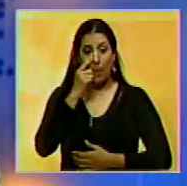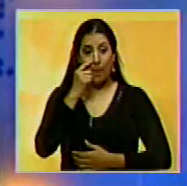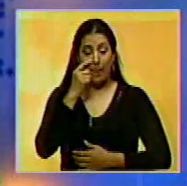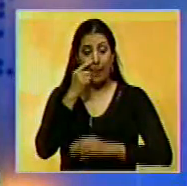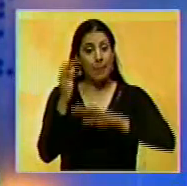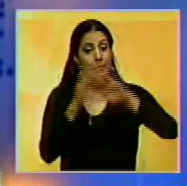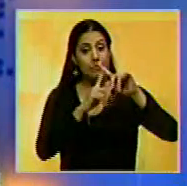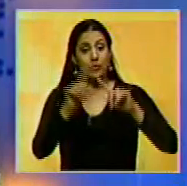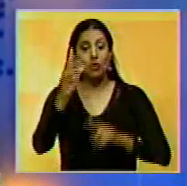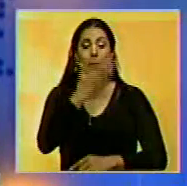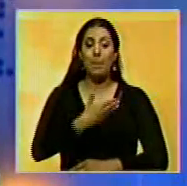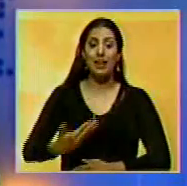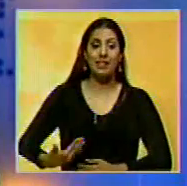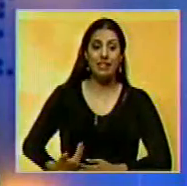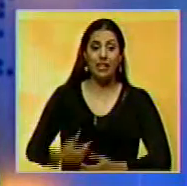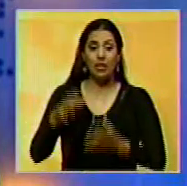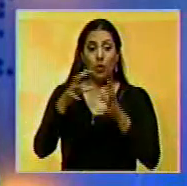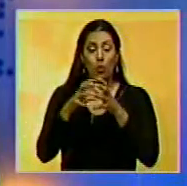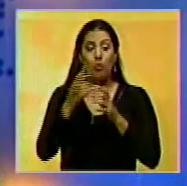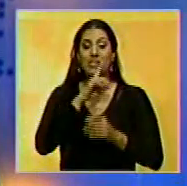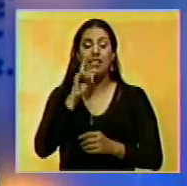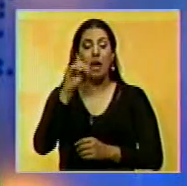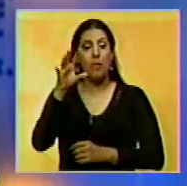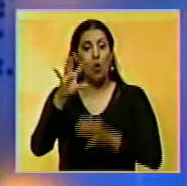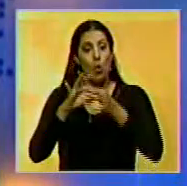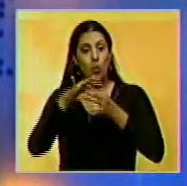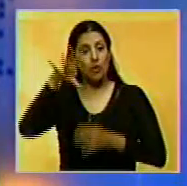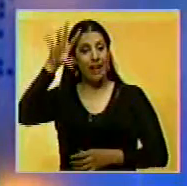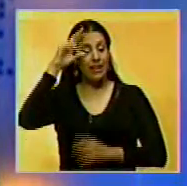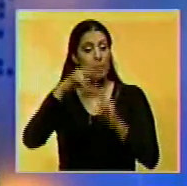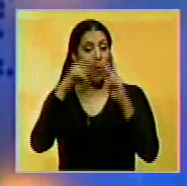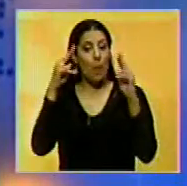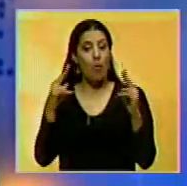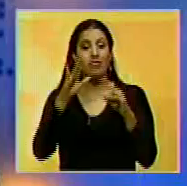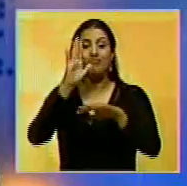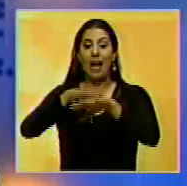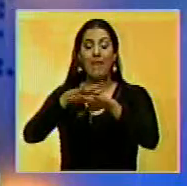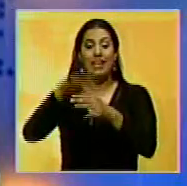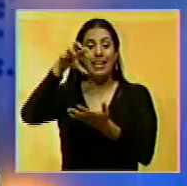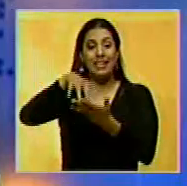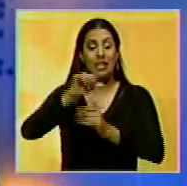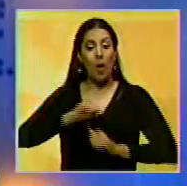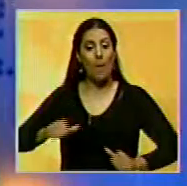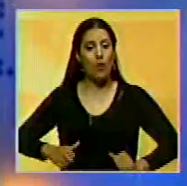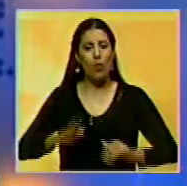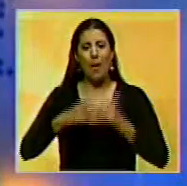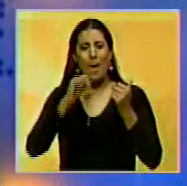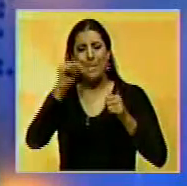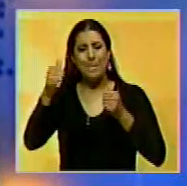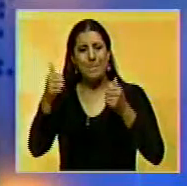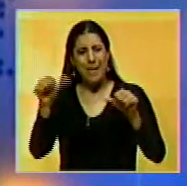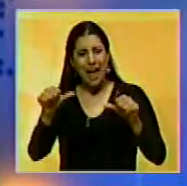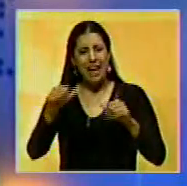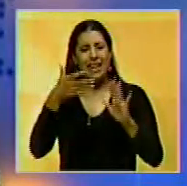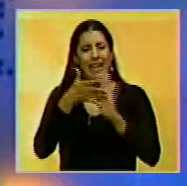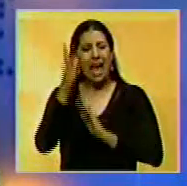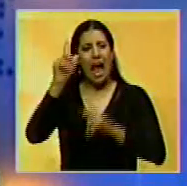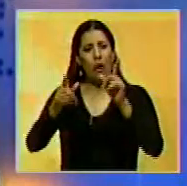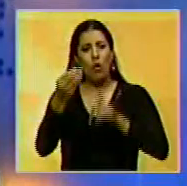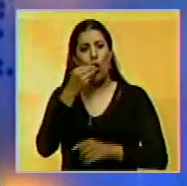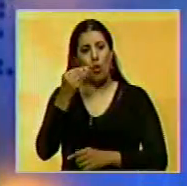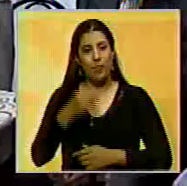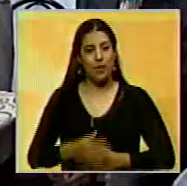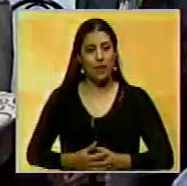Irán Gaviria, presidente del Partido Unión y Entendimiento Puente, se pronunció desde el Estado portuguesa sobre las fallas en el abastecimiento de algunos